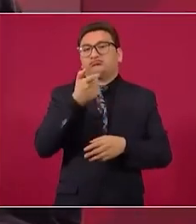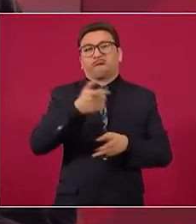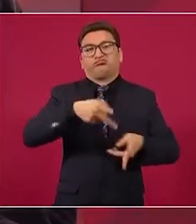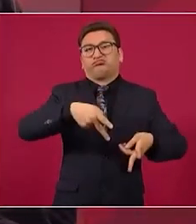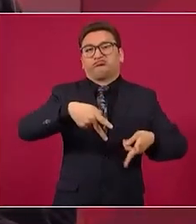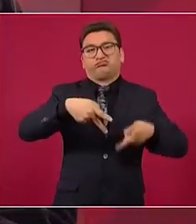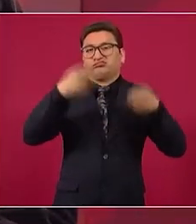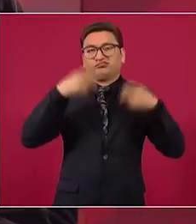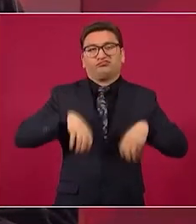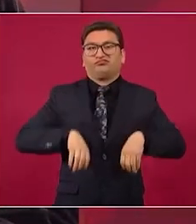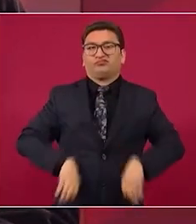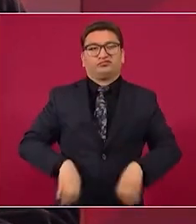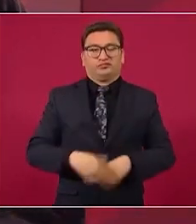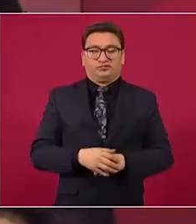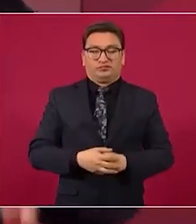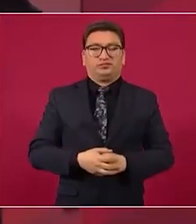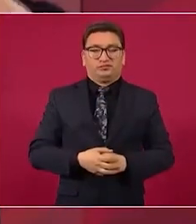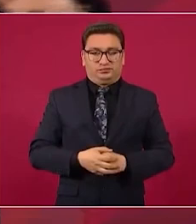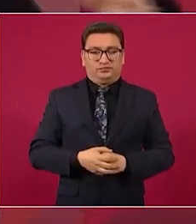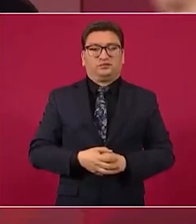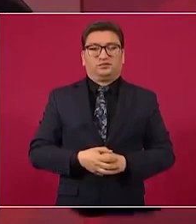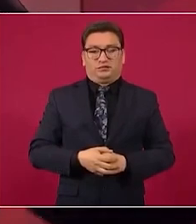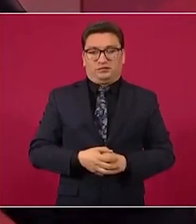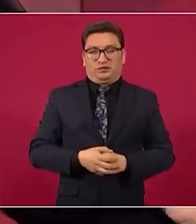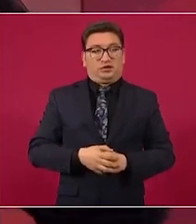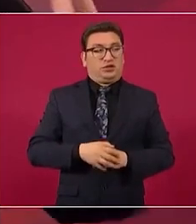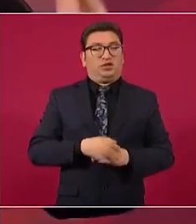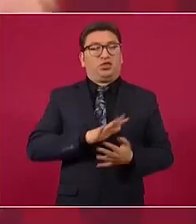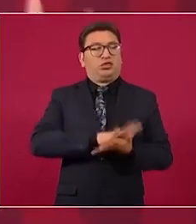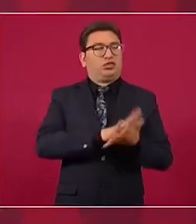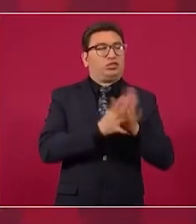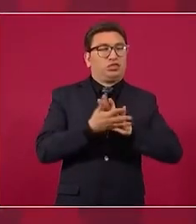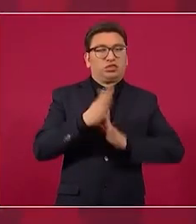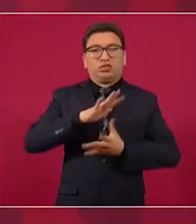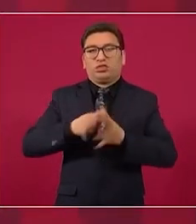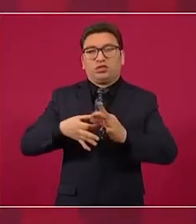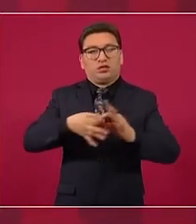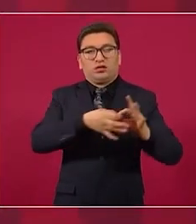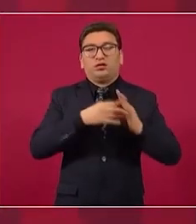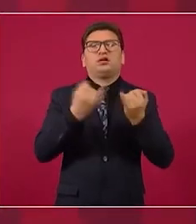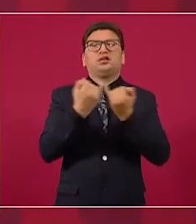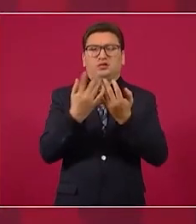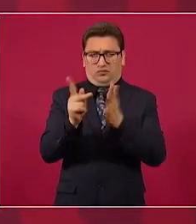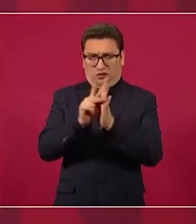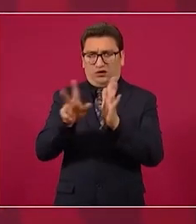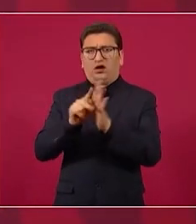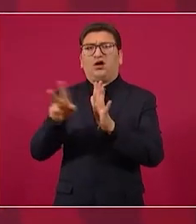medicinas con una gran complicidad hasta de medios de información